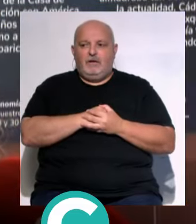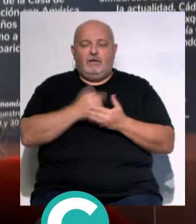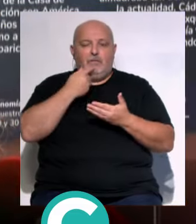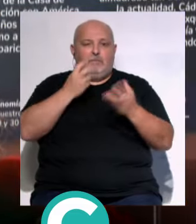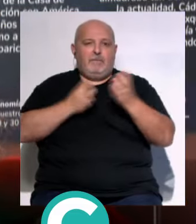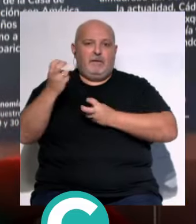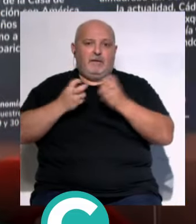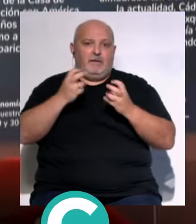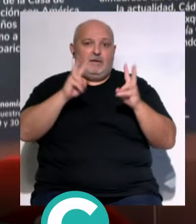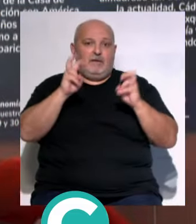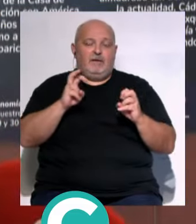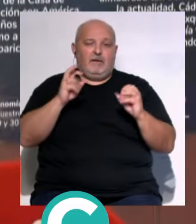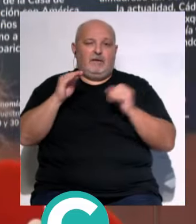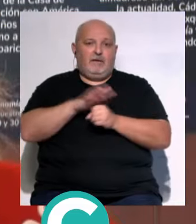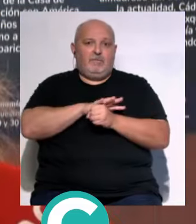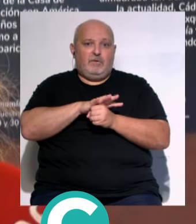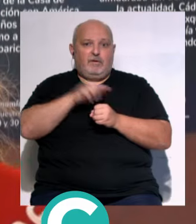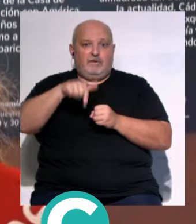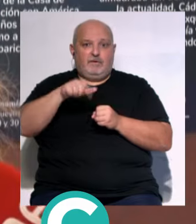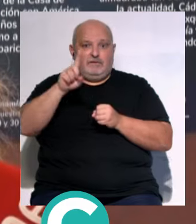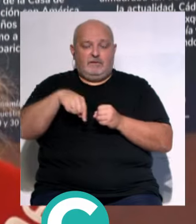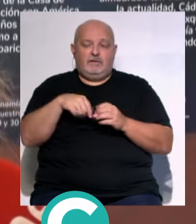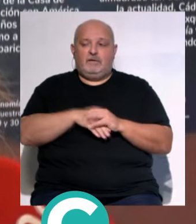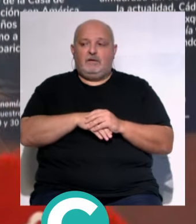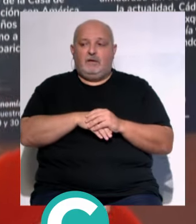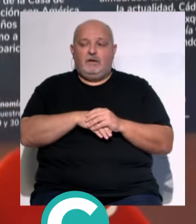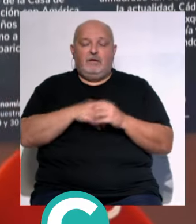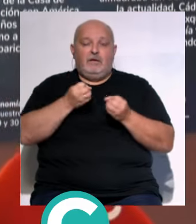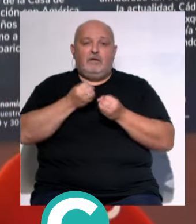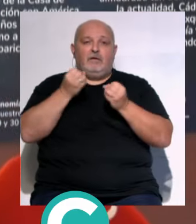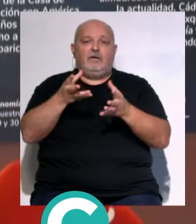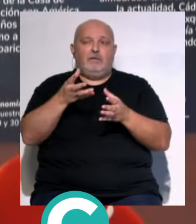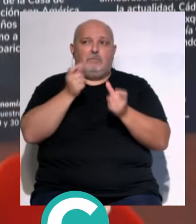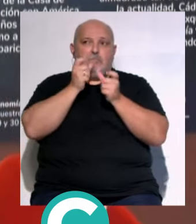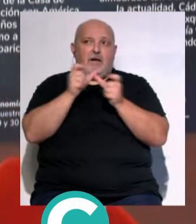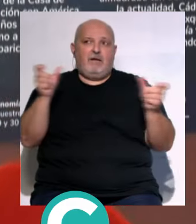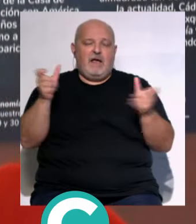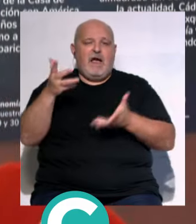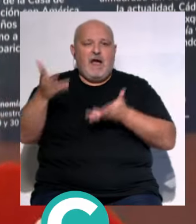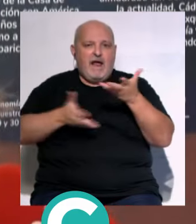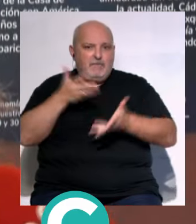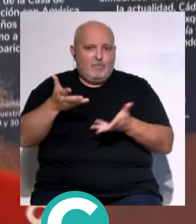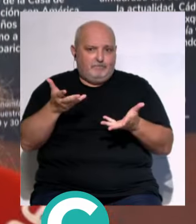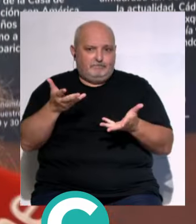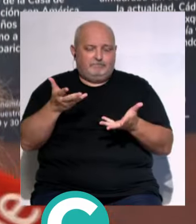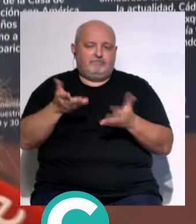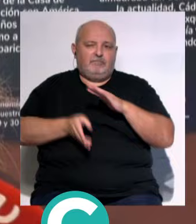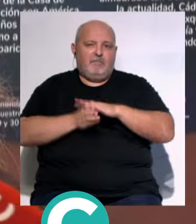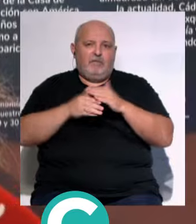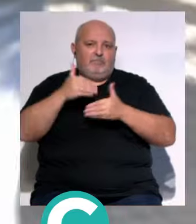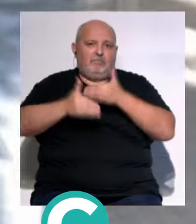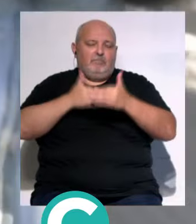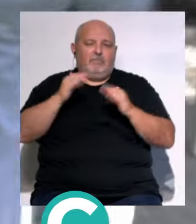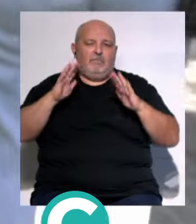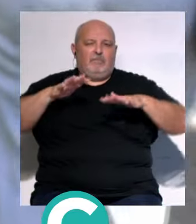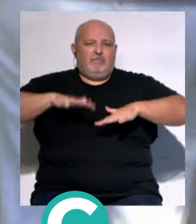bienvenidos en esta nuestra provincia... ...y por supuesto pues dirigirles unas palabras de ánimo... ...y que les vaya muy bien pues